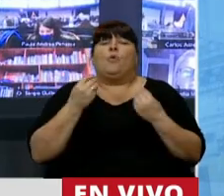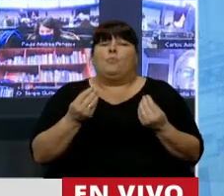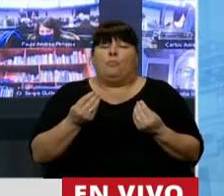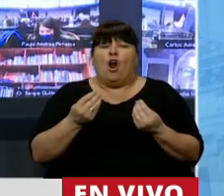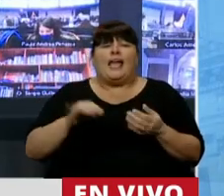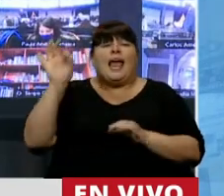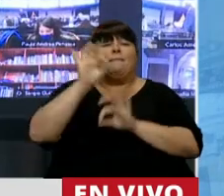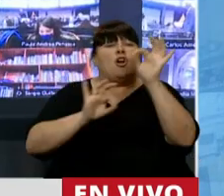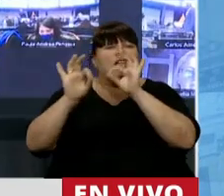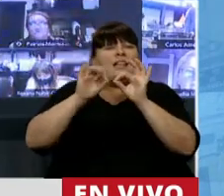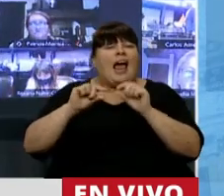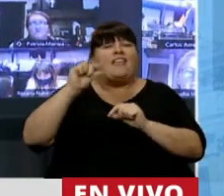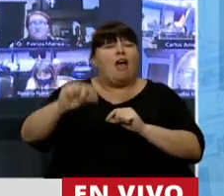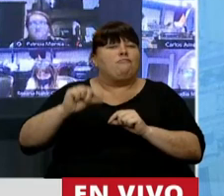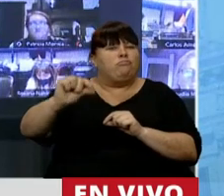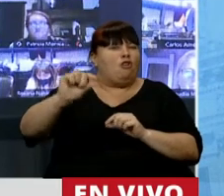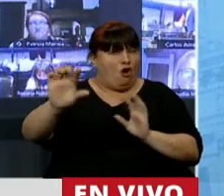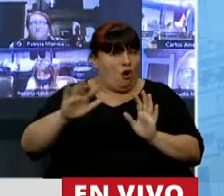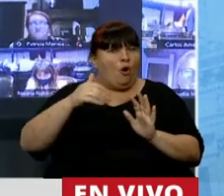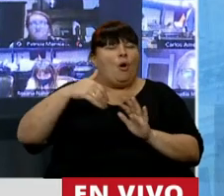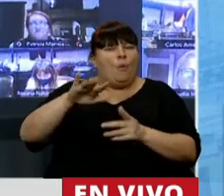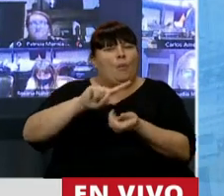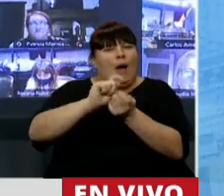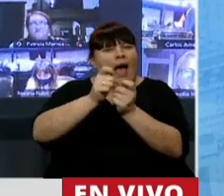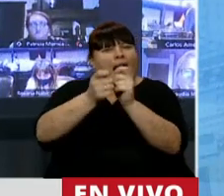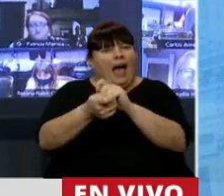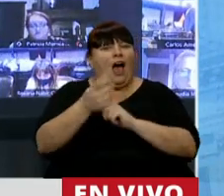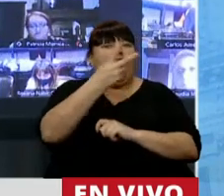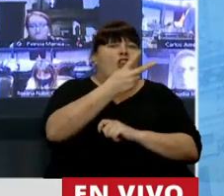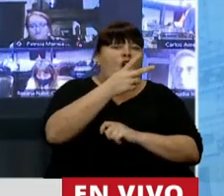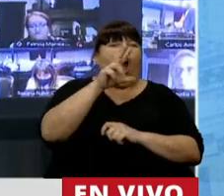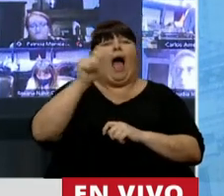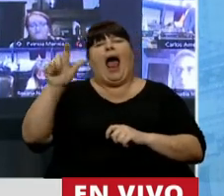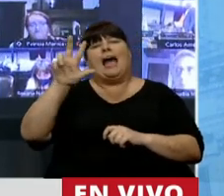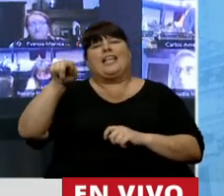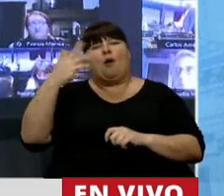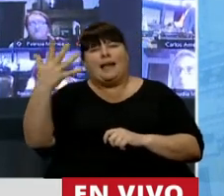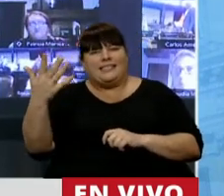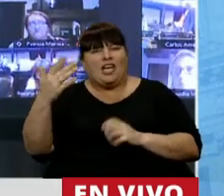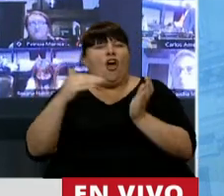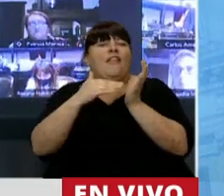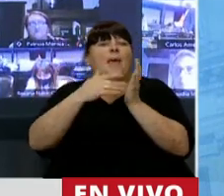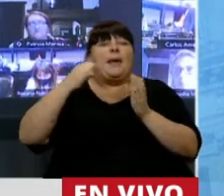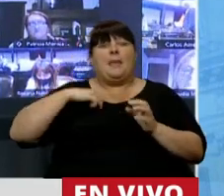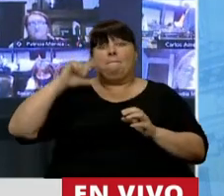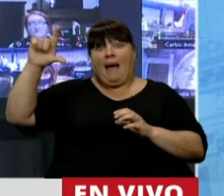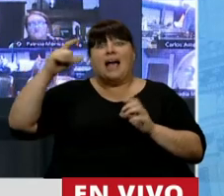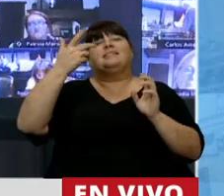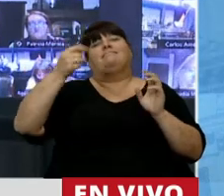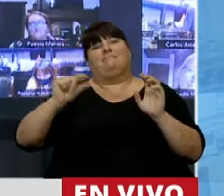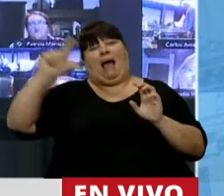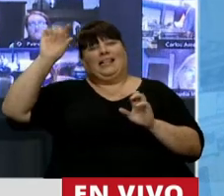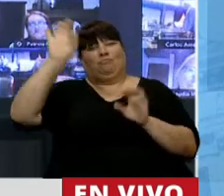la alícuota es progresiva. Se va modificando del 2 al 3,5 a medida que aumentan esos patrimonios.